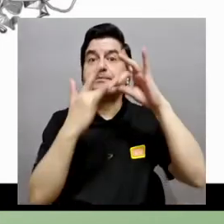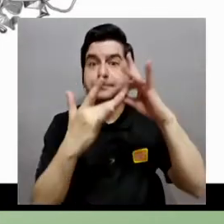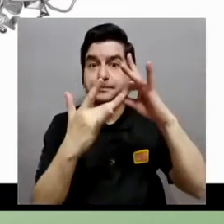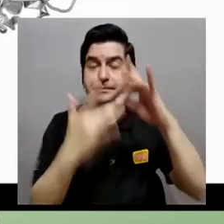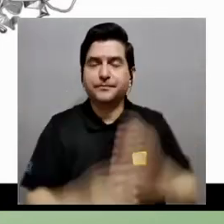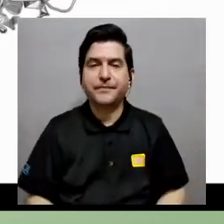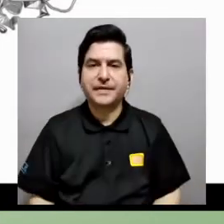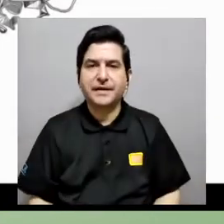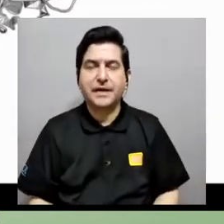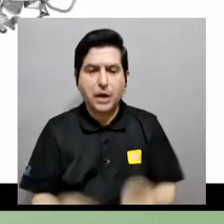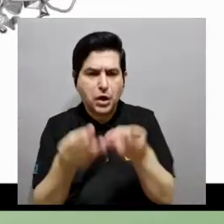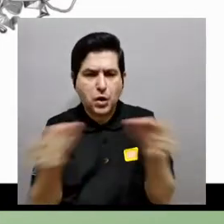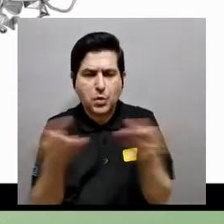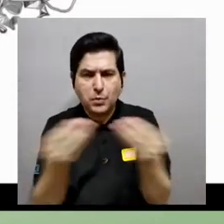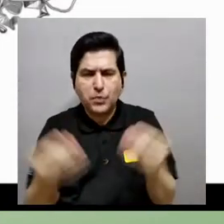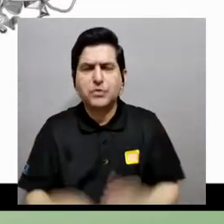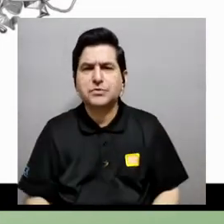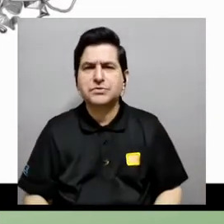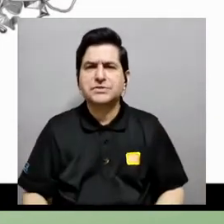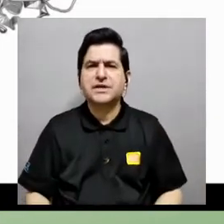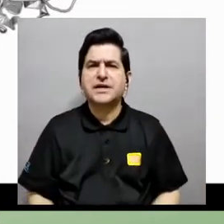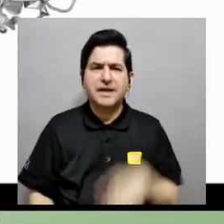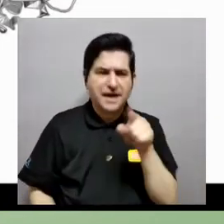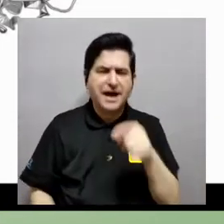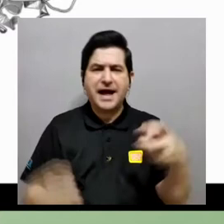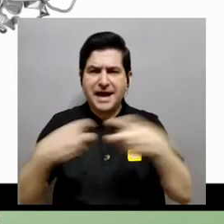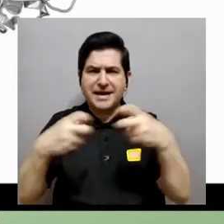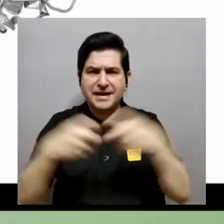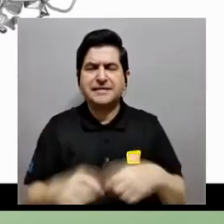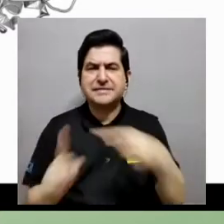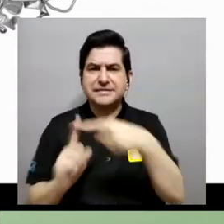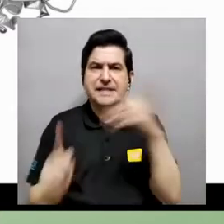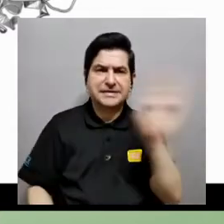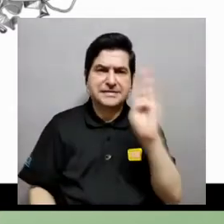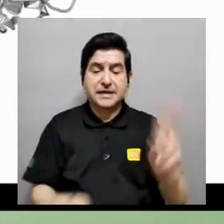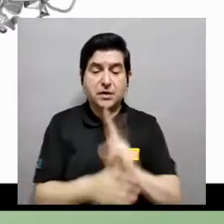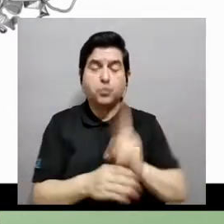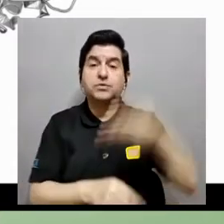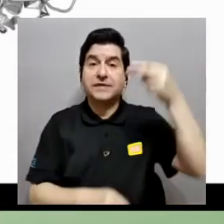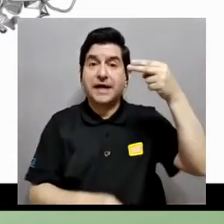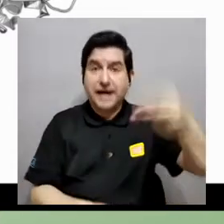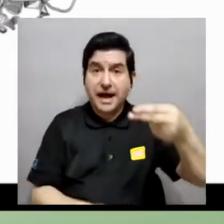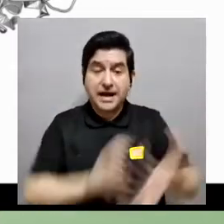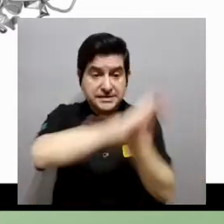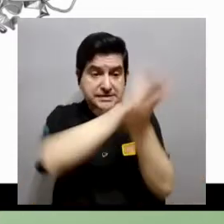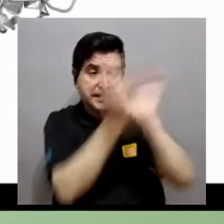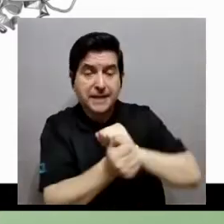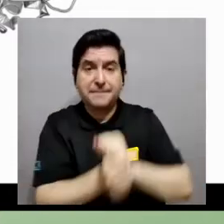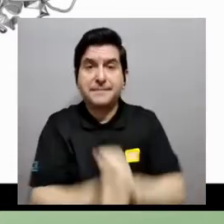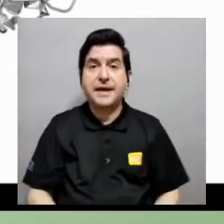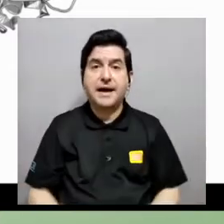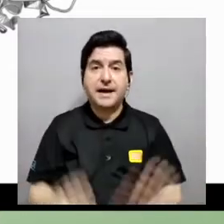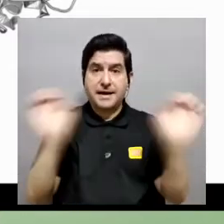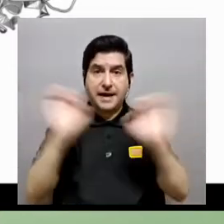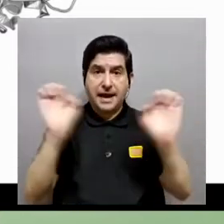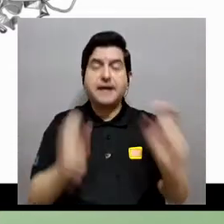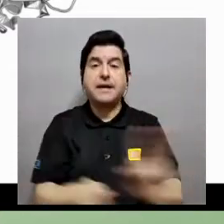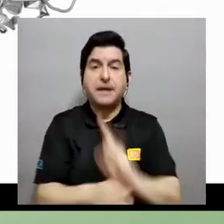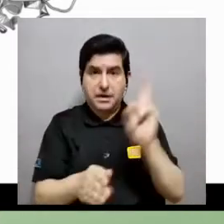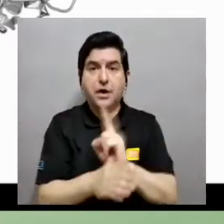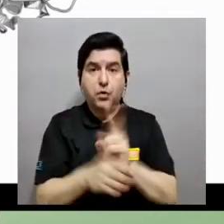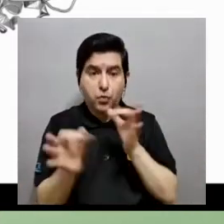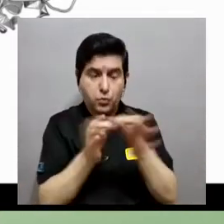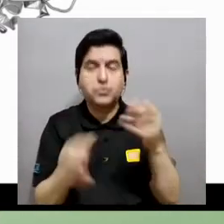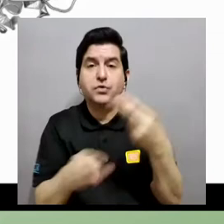Específicamente, el generador eléctrico de estas bacterias que pueden utilizar hidrógeno para transformarlo en energía que sea